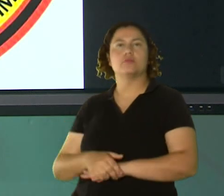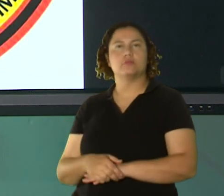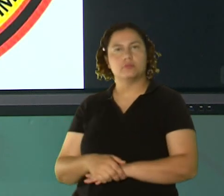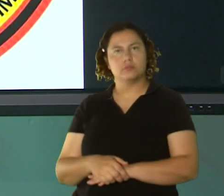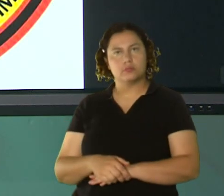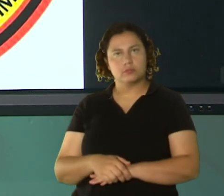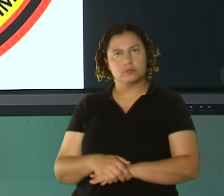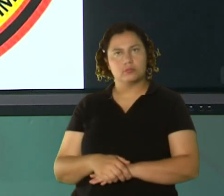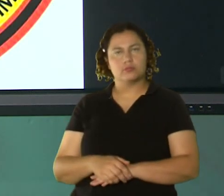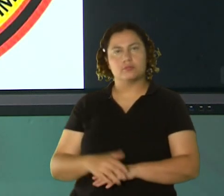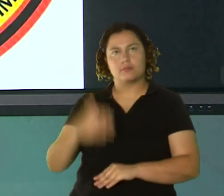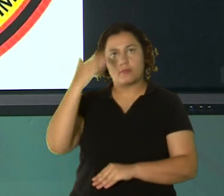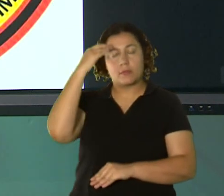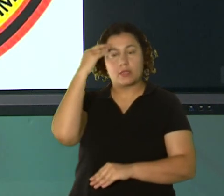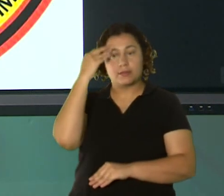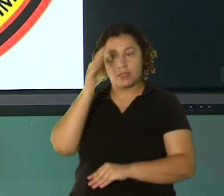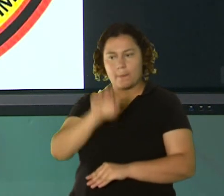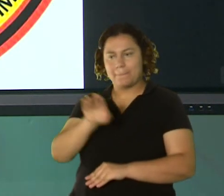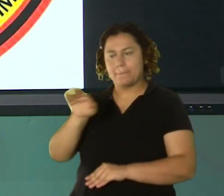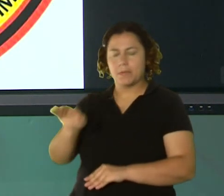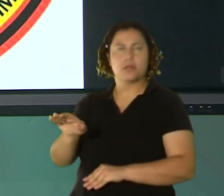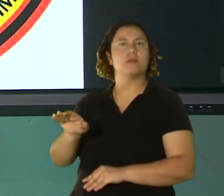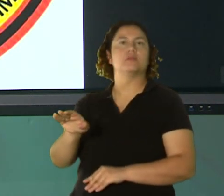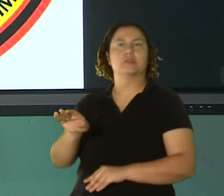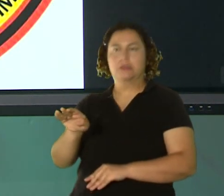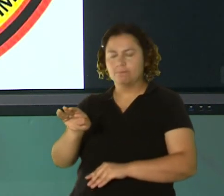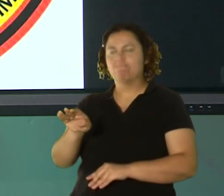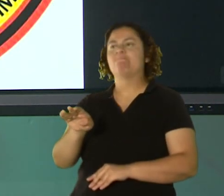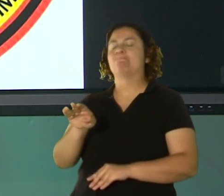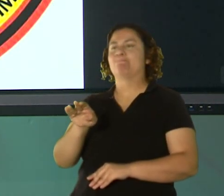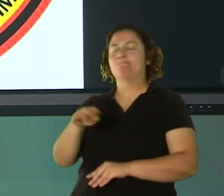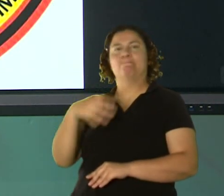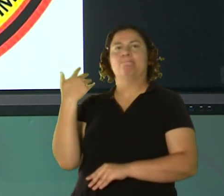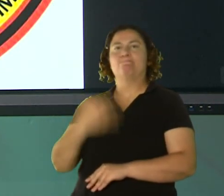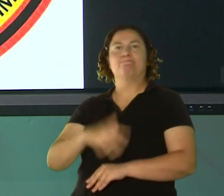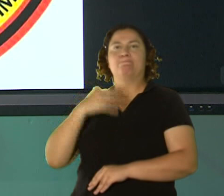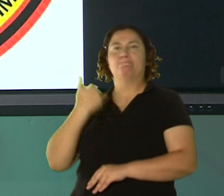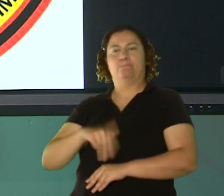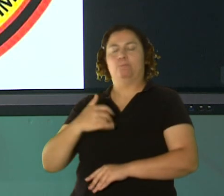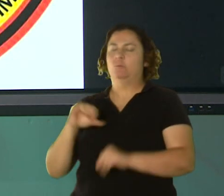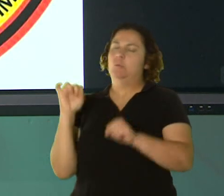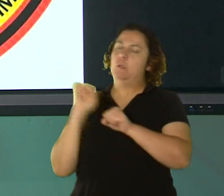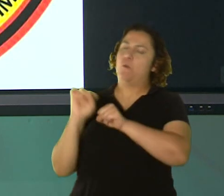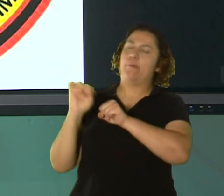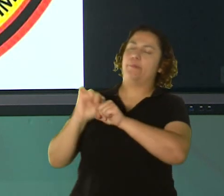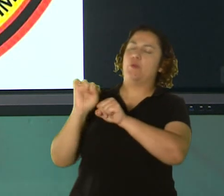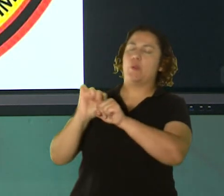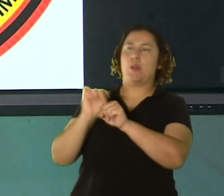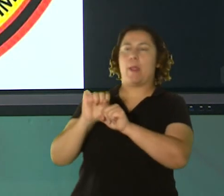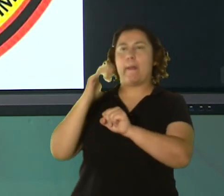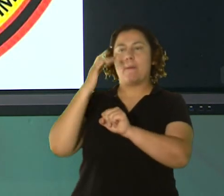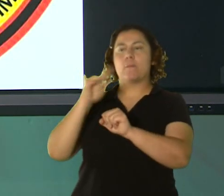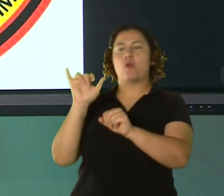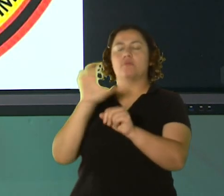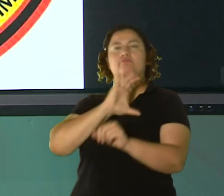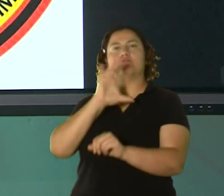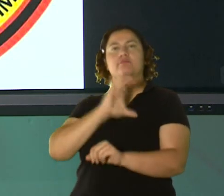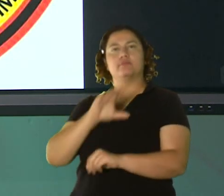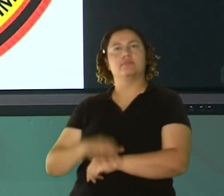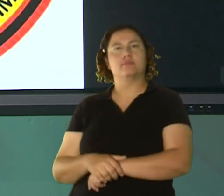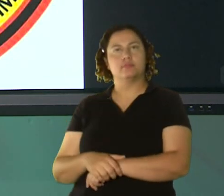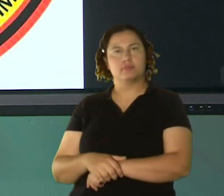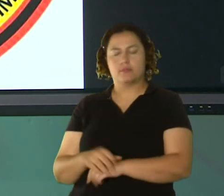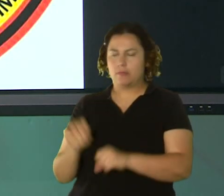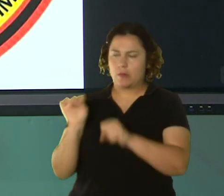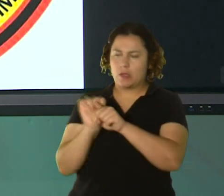Sabemos que Bayamón es una zona, un área de bastante trabajo por parte de la policía. El